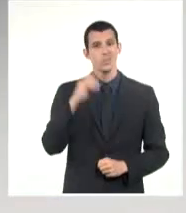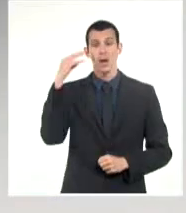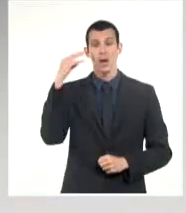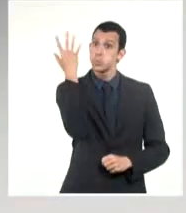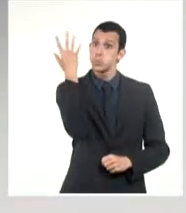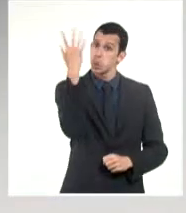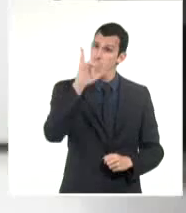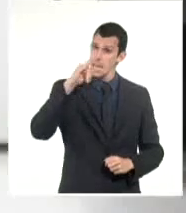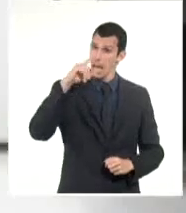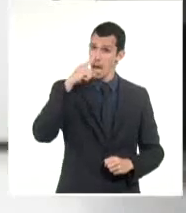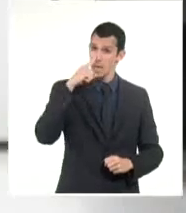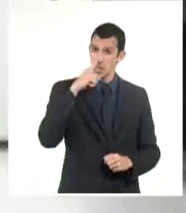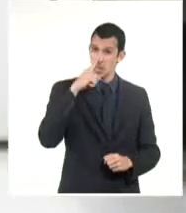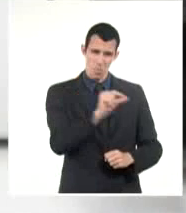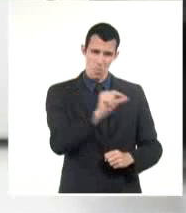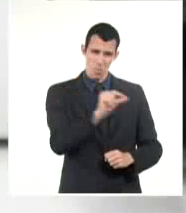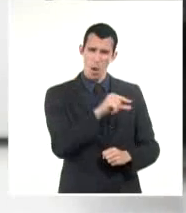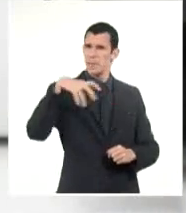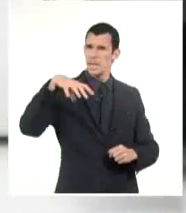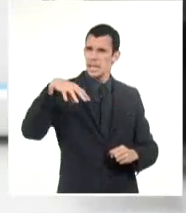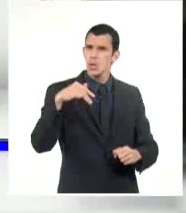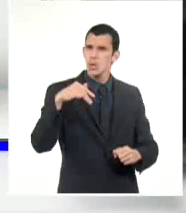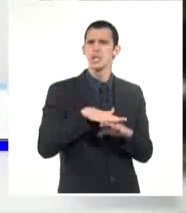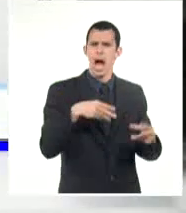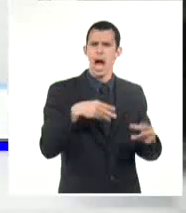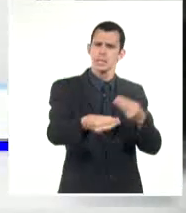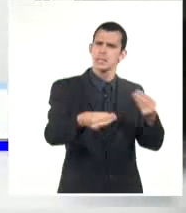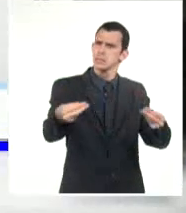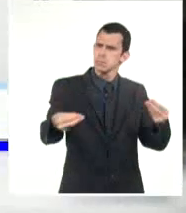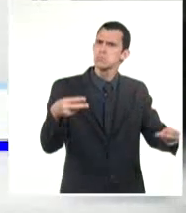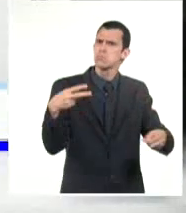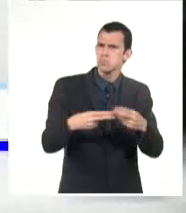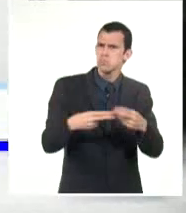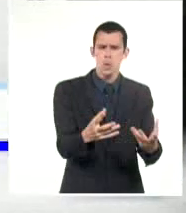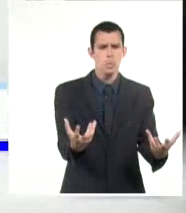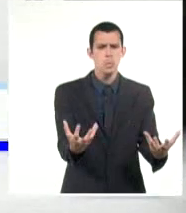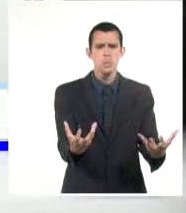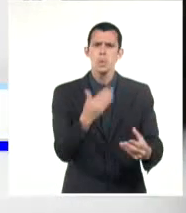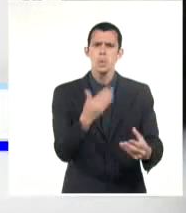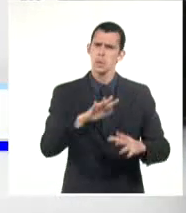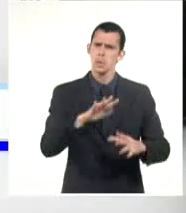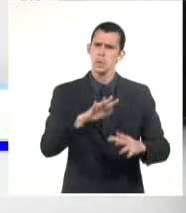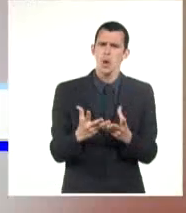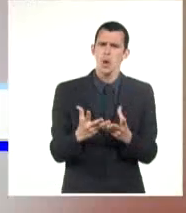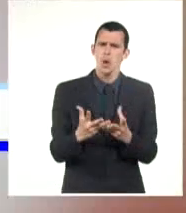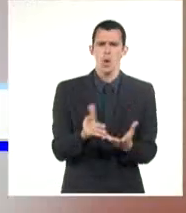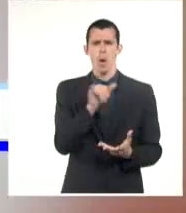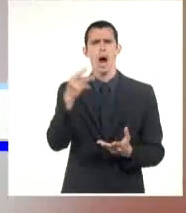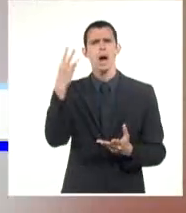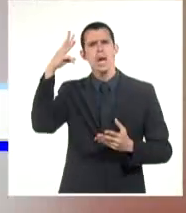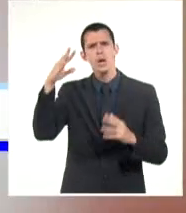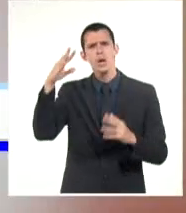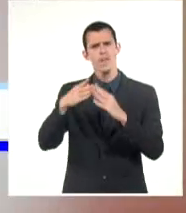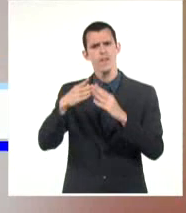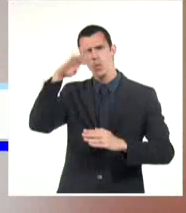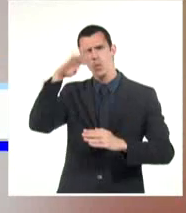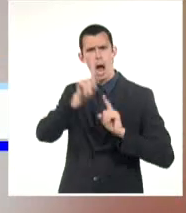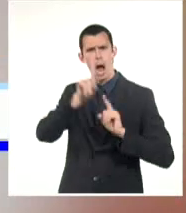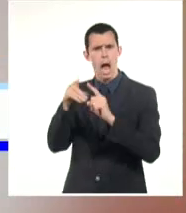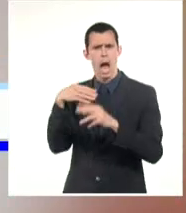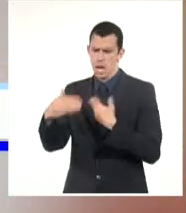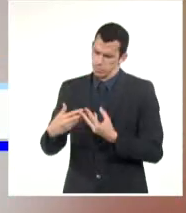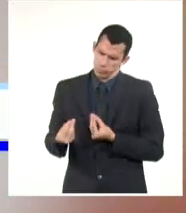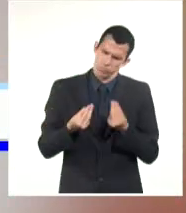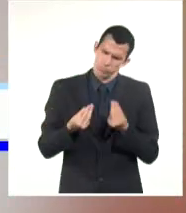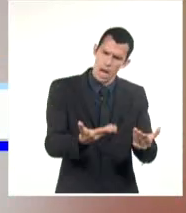en Pinar del Río recibieron hoy por consejos populares el resultado de este gesto solidario procedente de México. Con la ayuda de